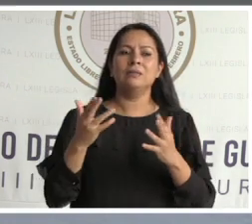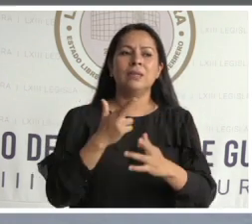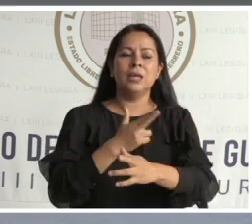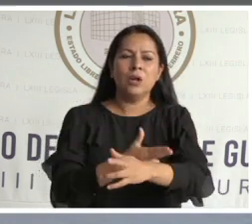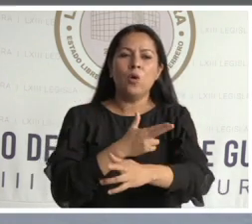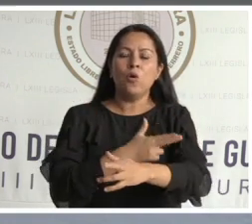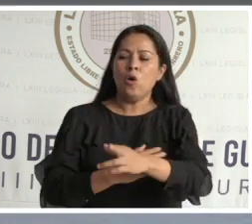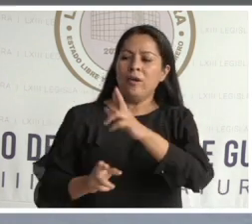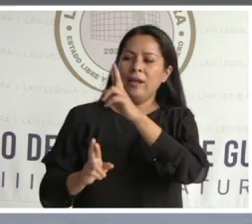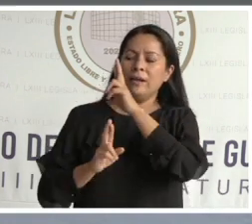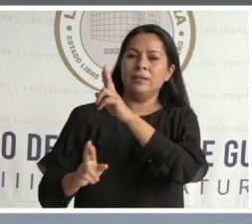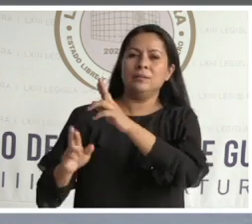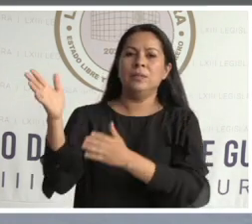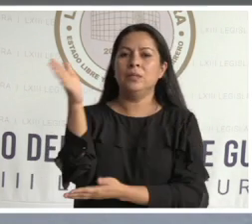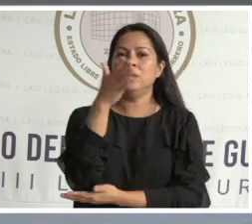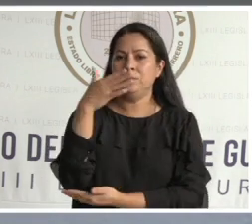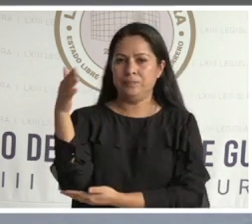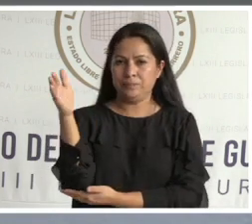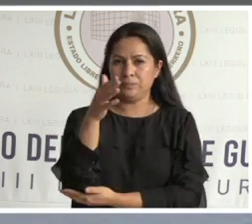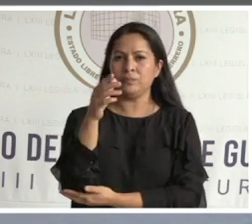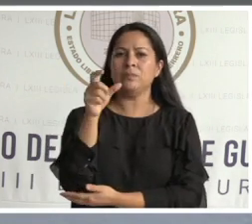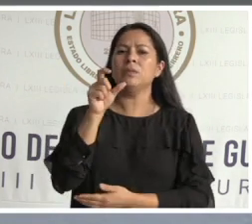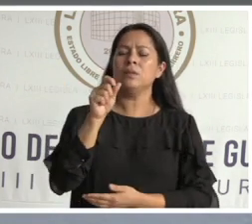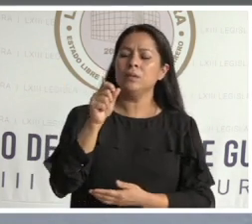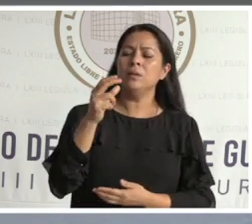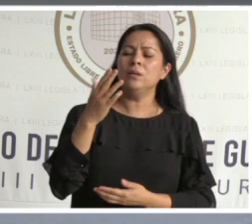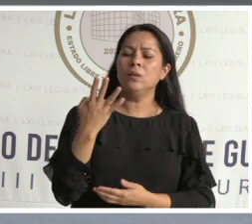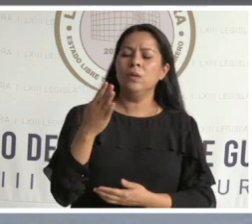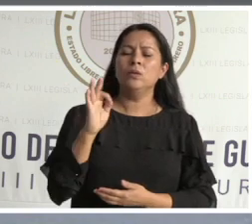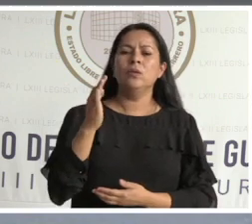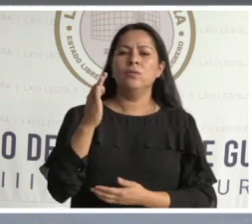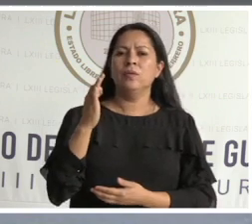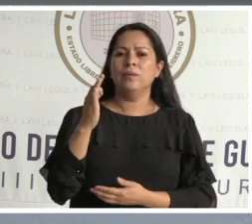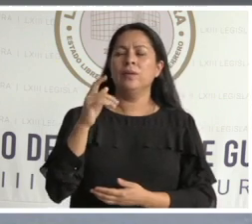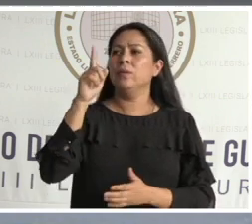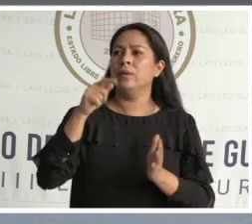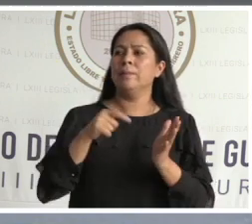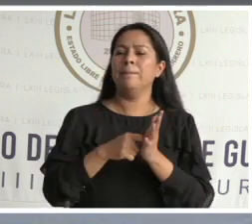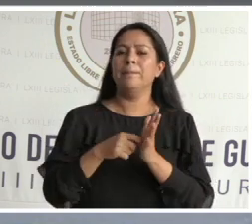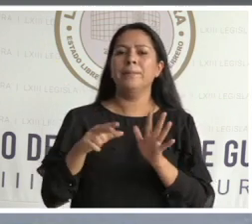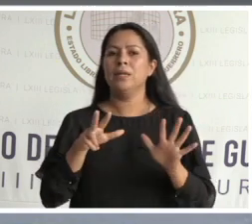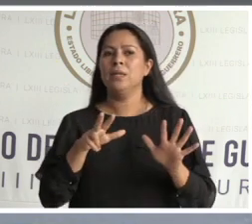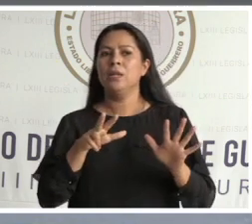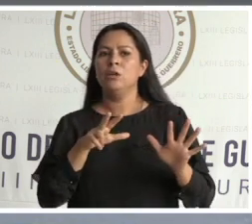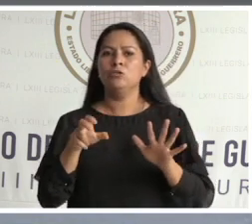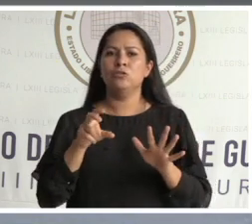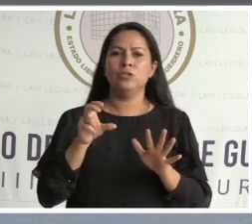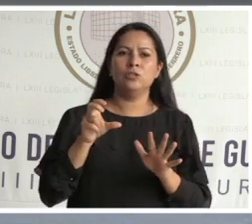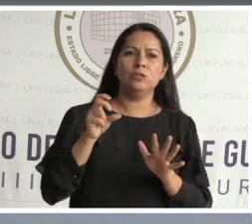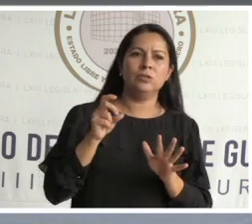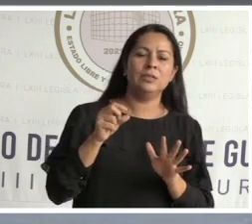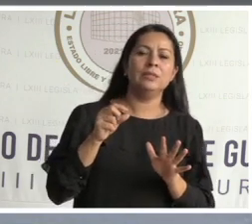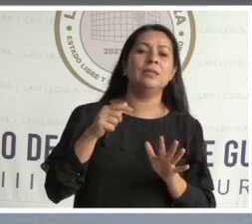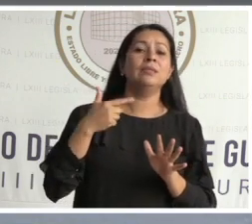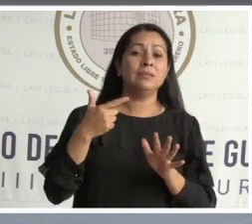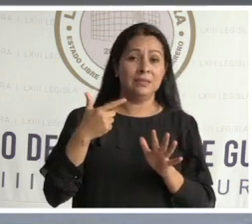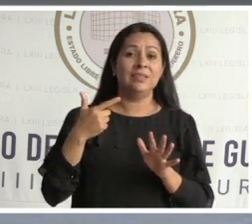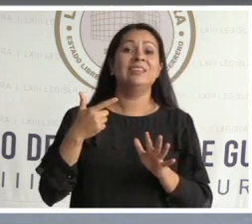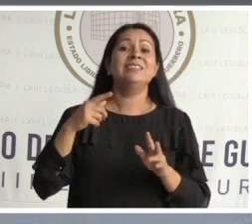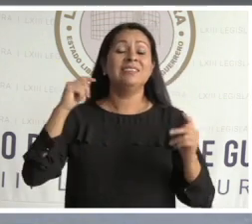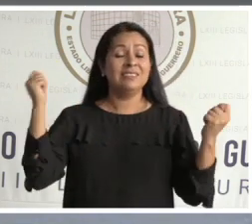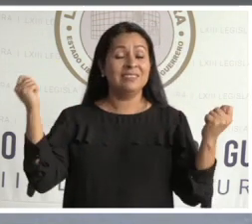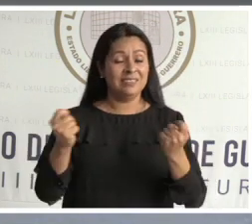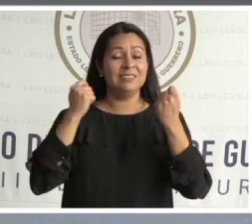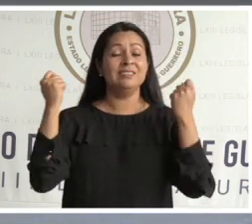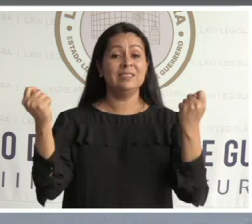patrio, ya que desde el 24 de febrero de 1837 se conmemora públicamente el día de la